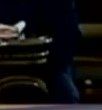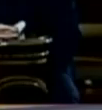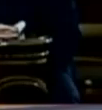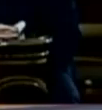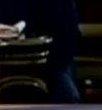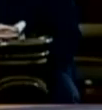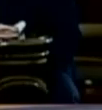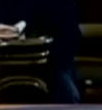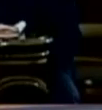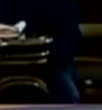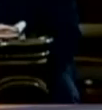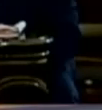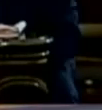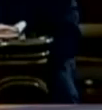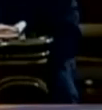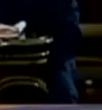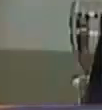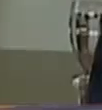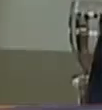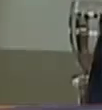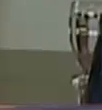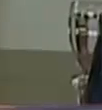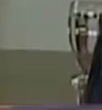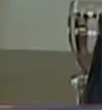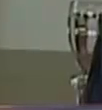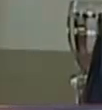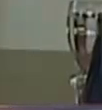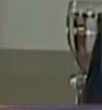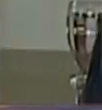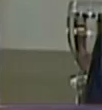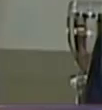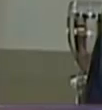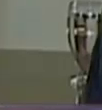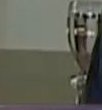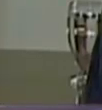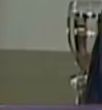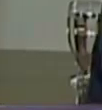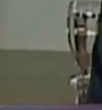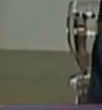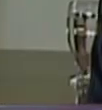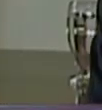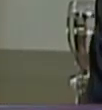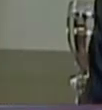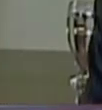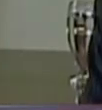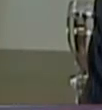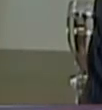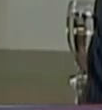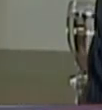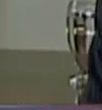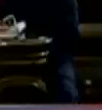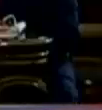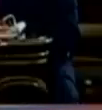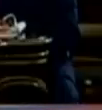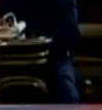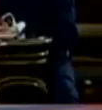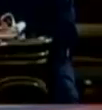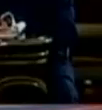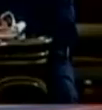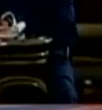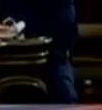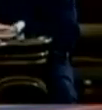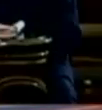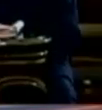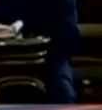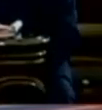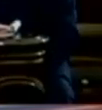profesor Fidel Vázquez y para subsecretario la licenciada Carolis Pérez. Es solo una propuesta que existe,